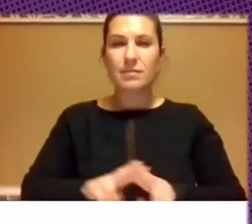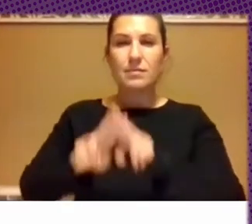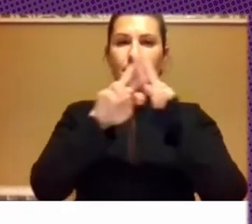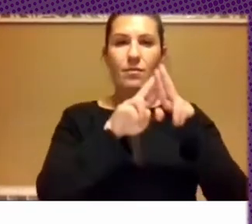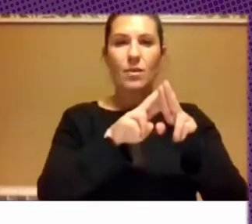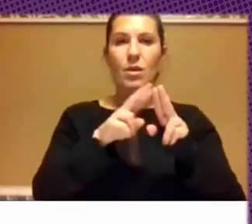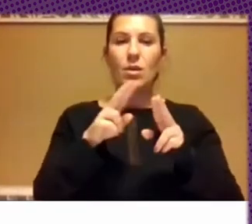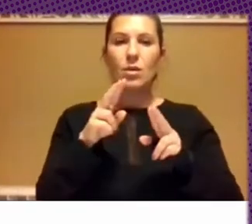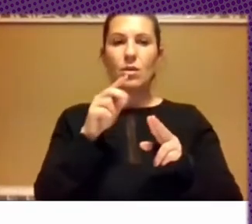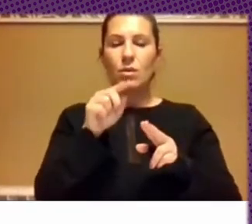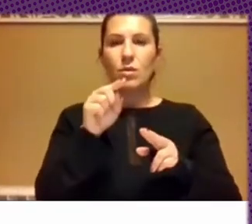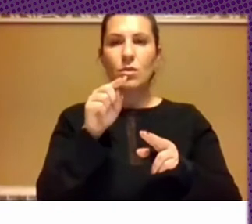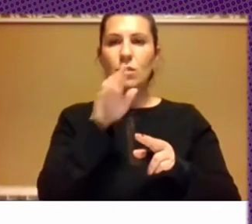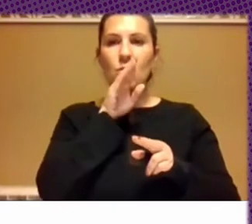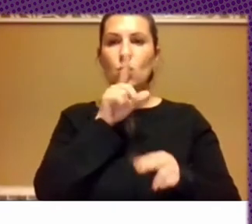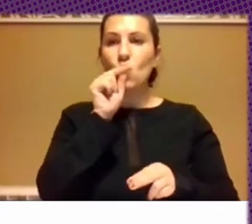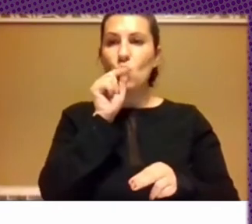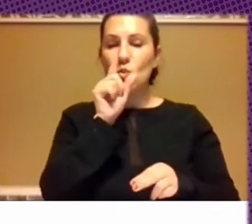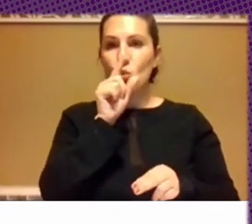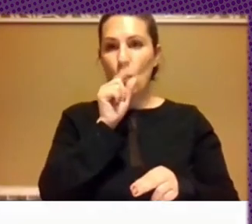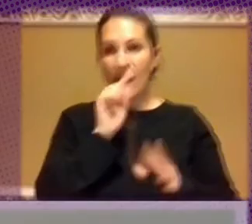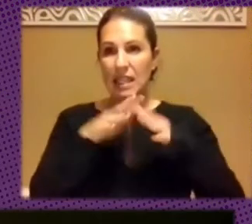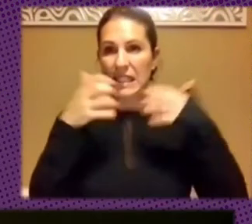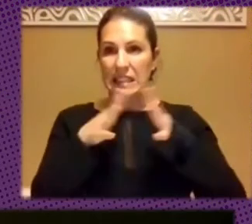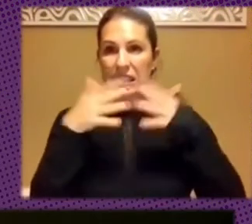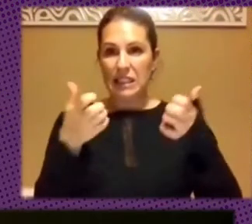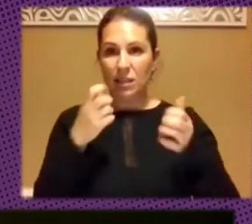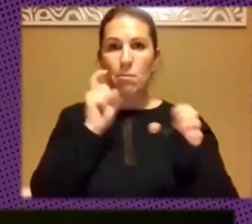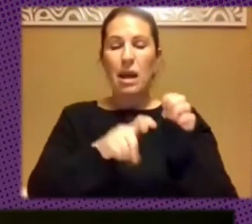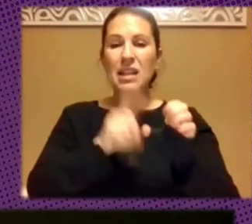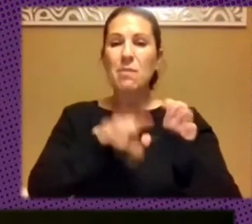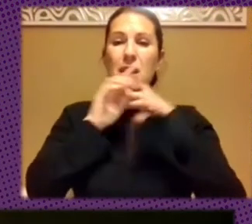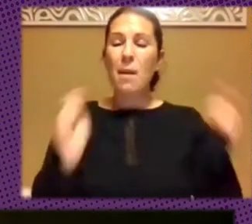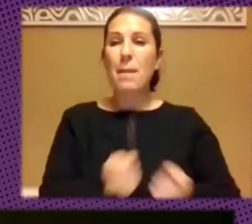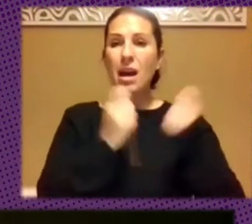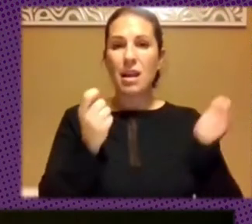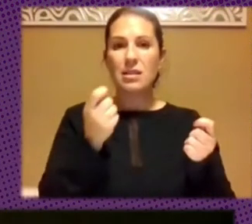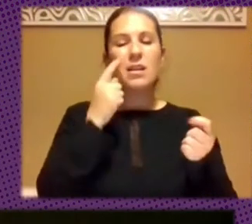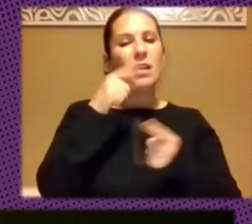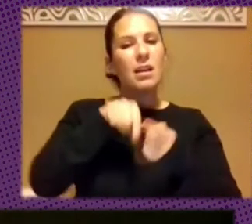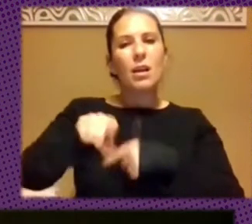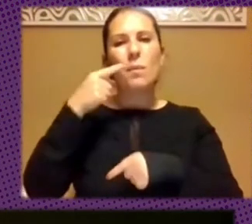tweets que participaban en estas campañas y mirar todas